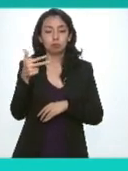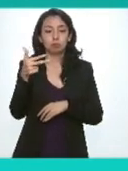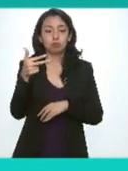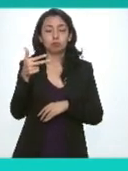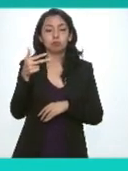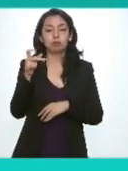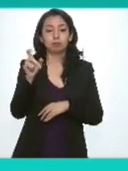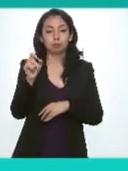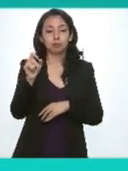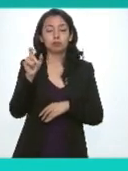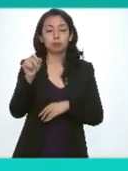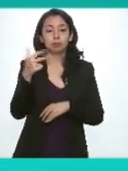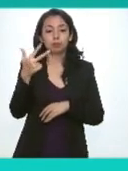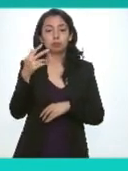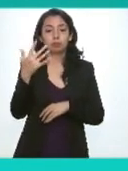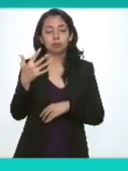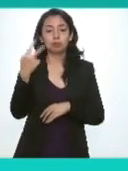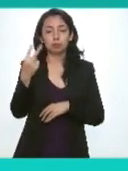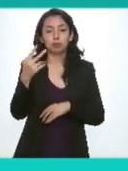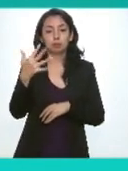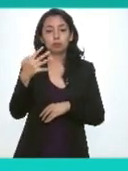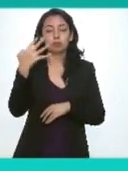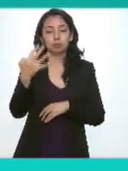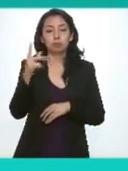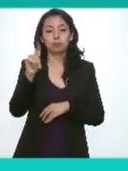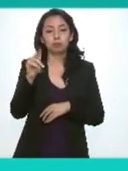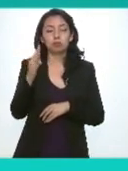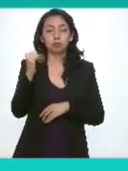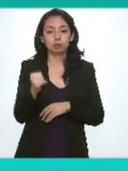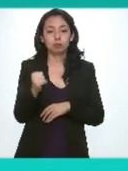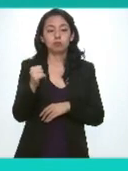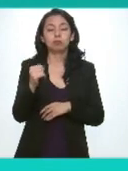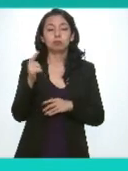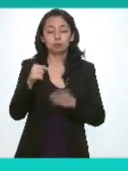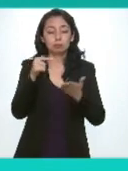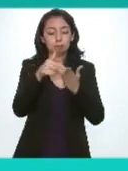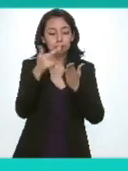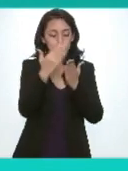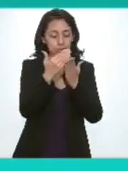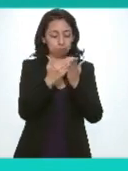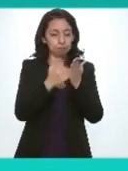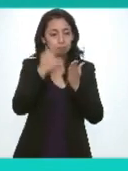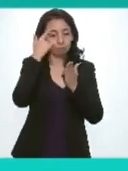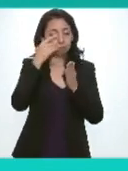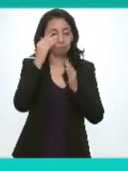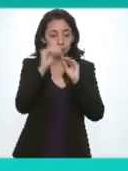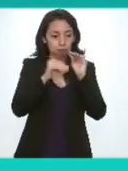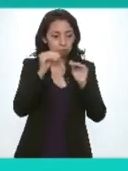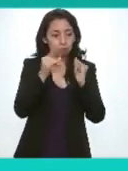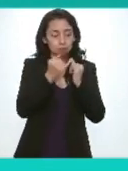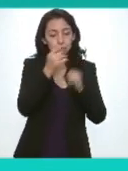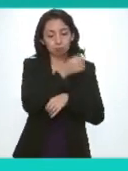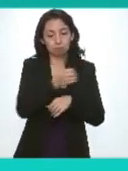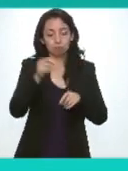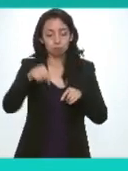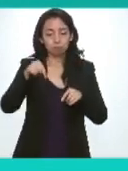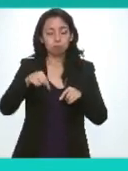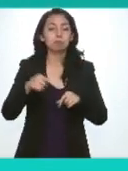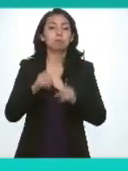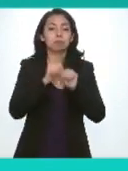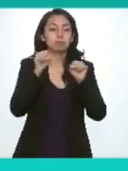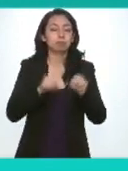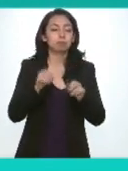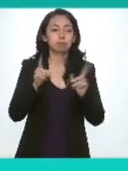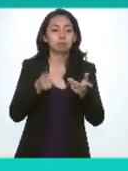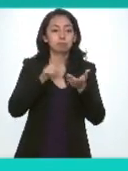trece veinte veintiocho cincuenta y dos cincuenta y cuatro setenta y nueve de los lineamientos para la organización y coordinación del funcionamiento